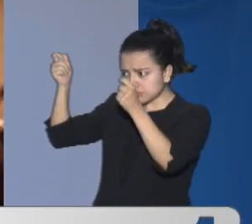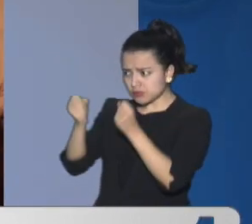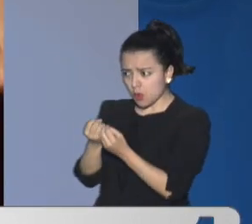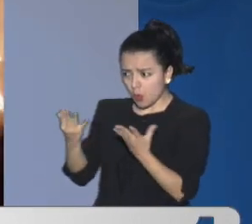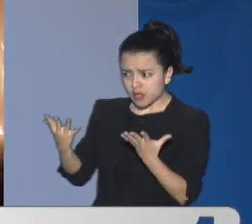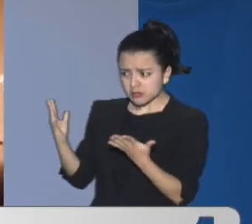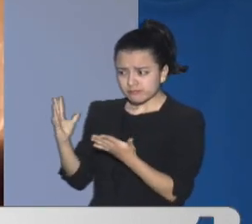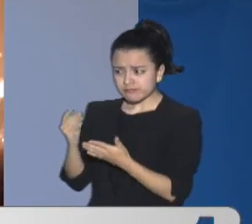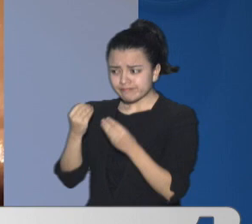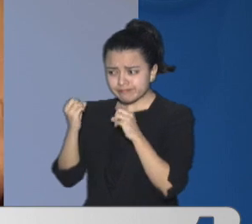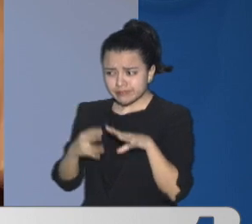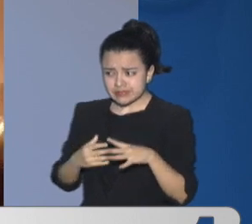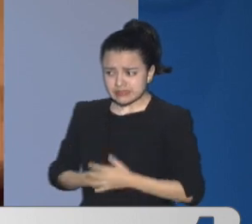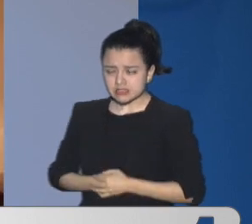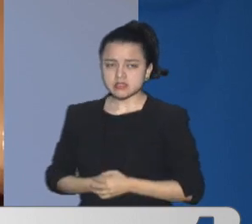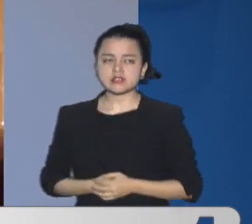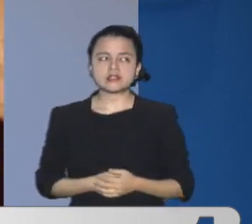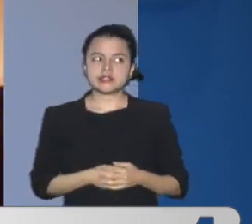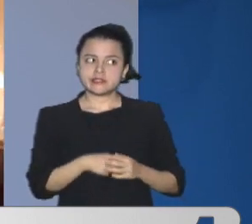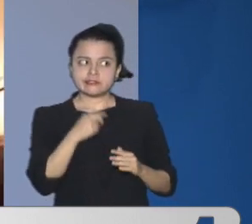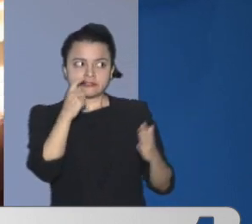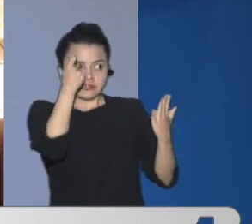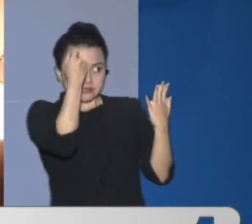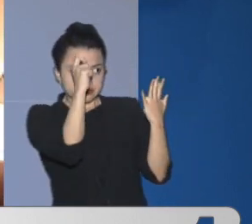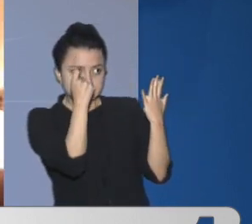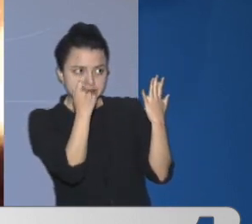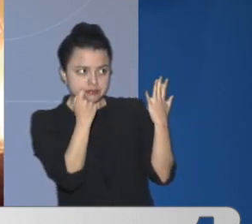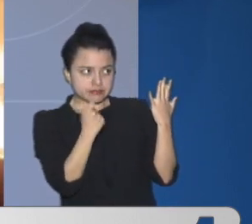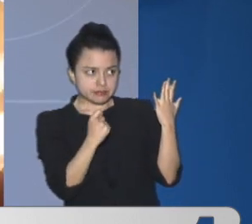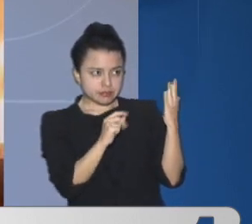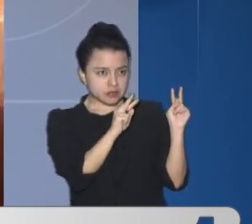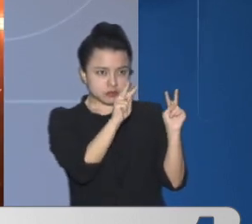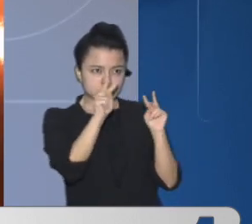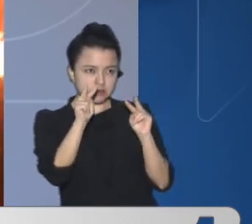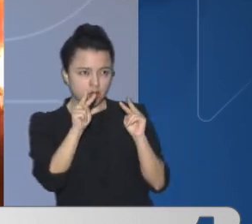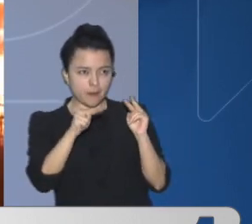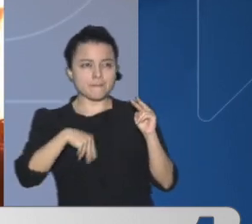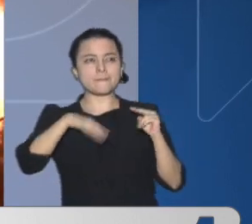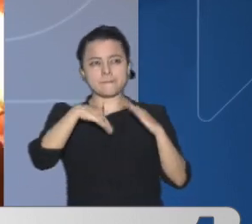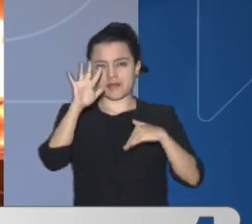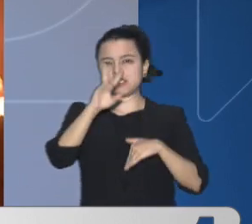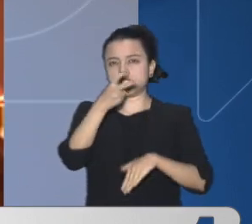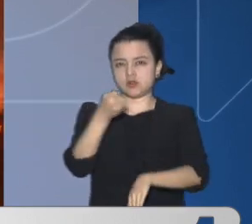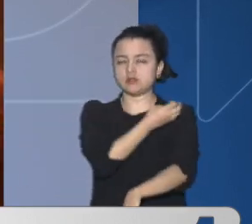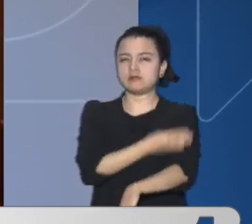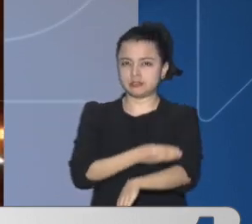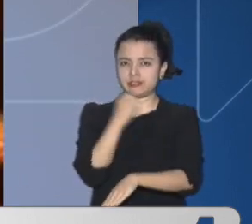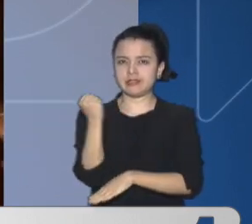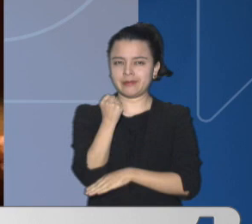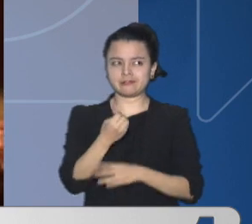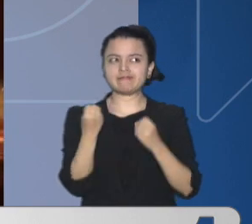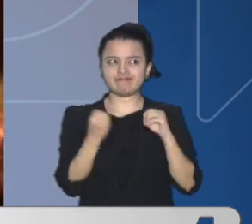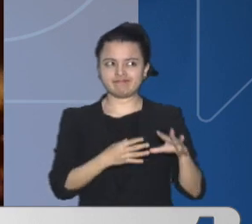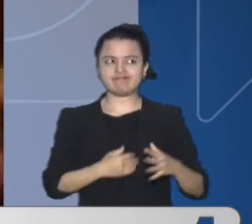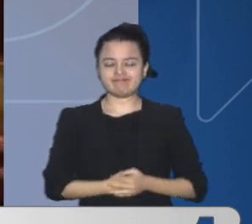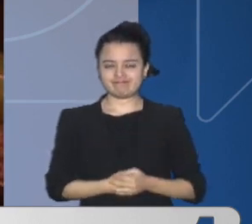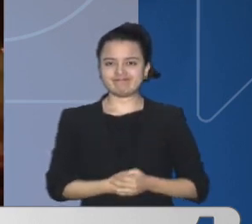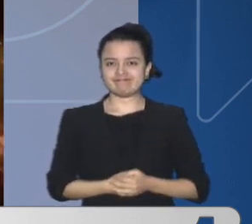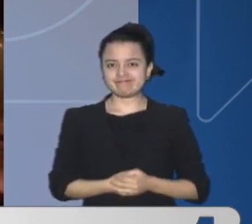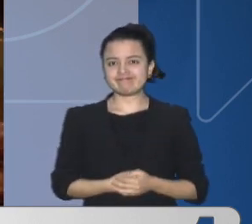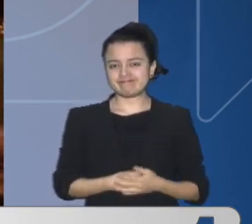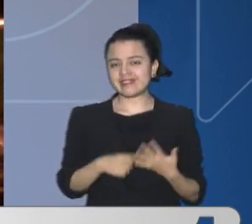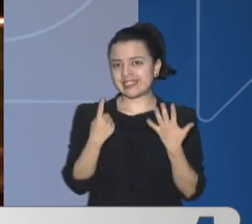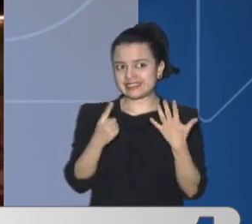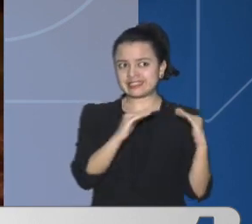Bueno esto Según lo que ya llevamos Evaluado Supera los 200 millones De pesos En estas seis Viviendas O cabañas Que